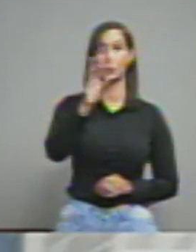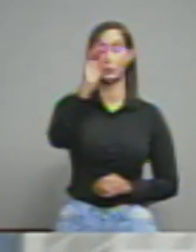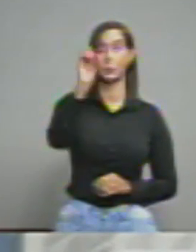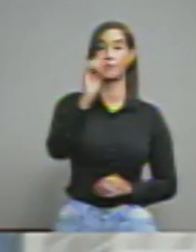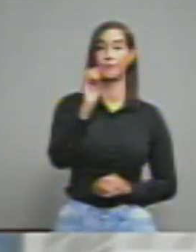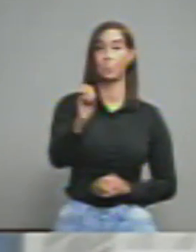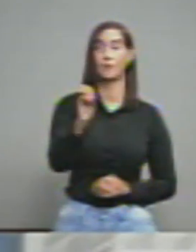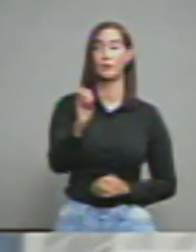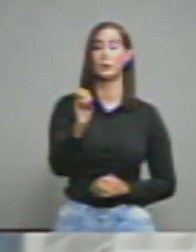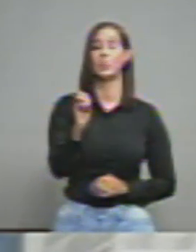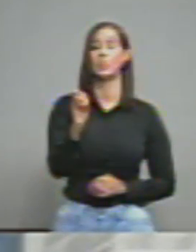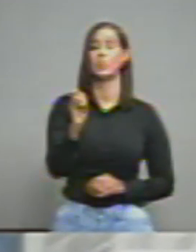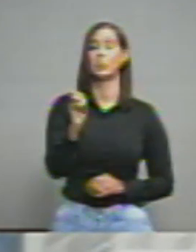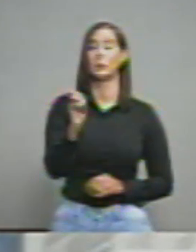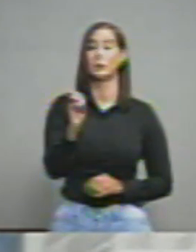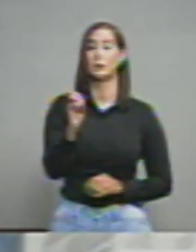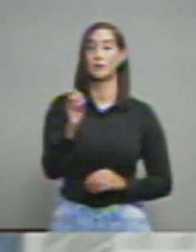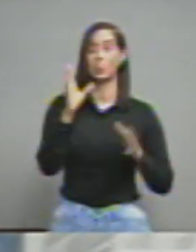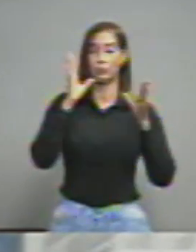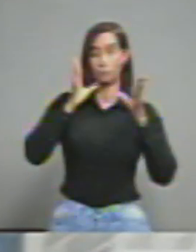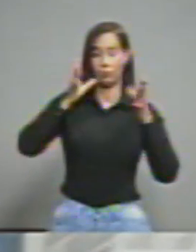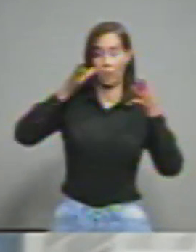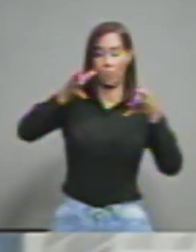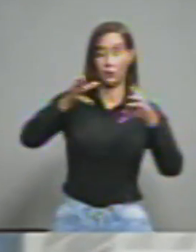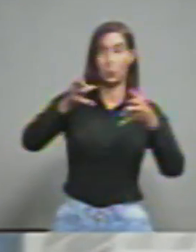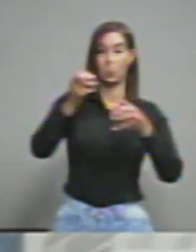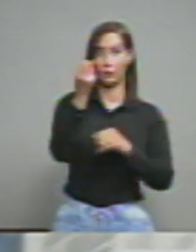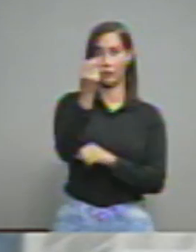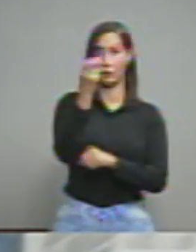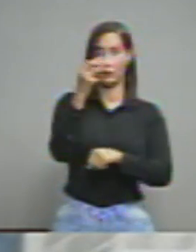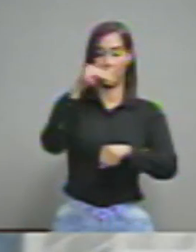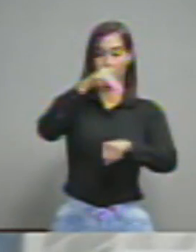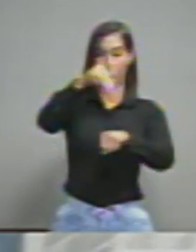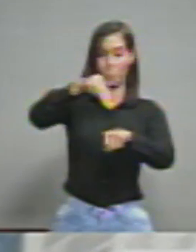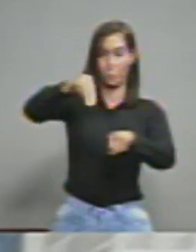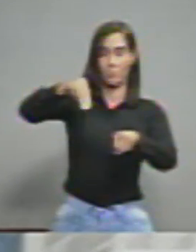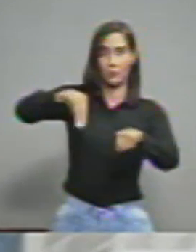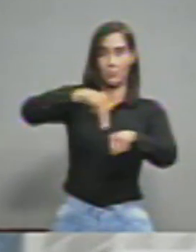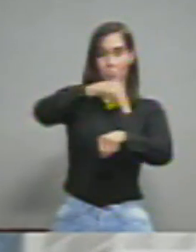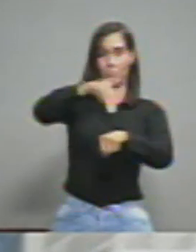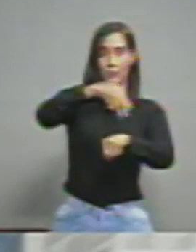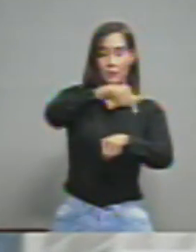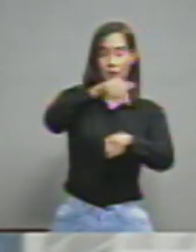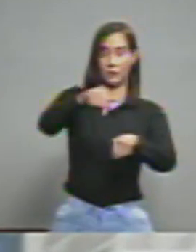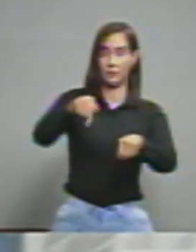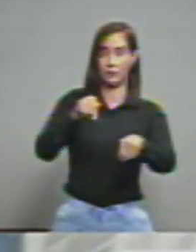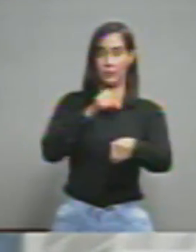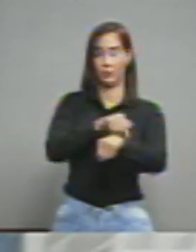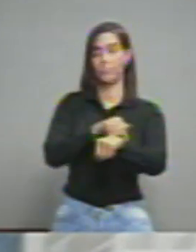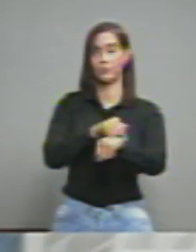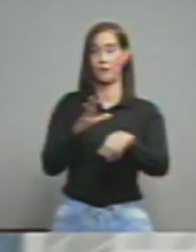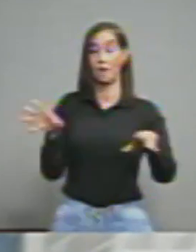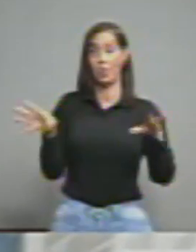en se concentra en municipios 12 municipios en total